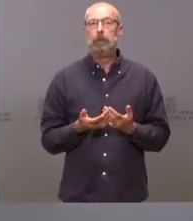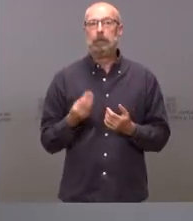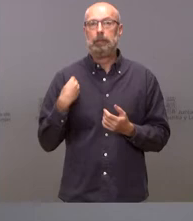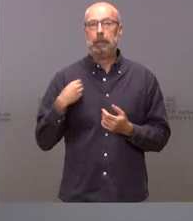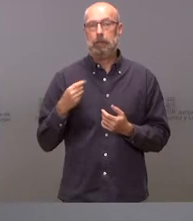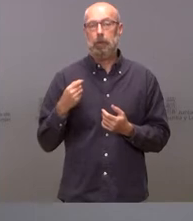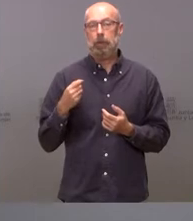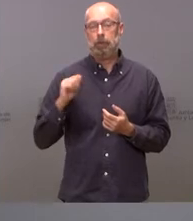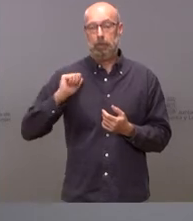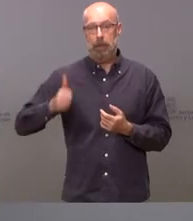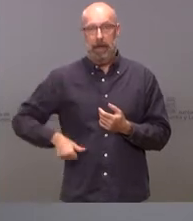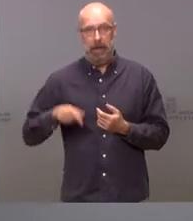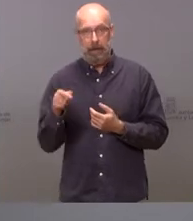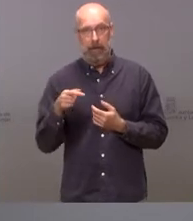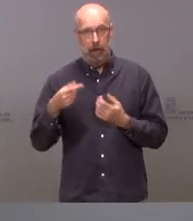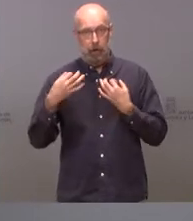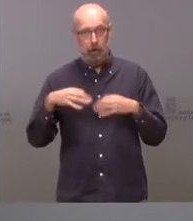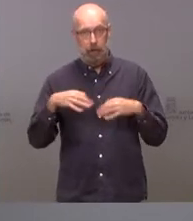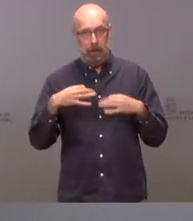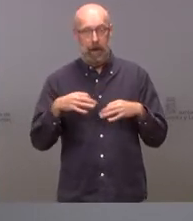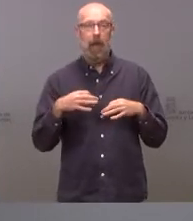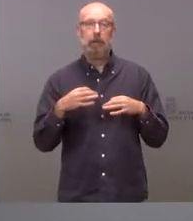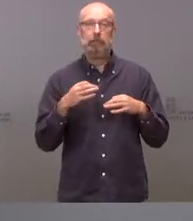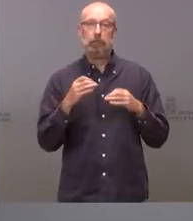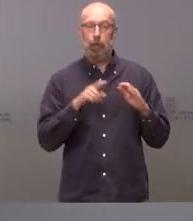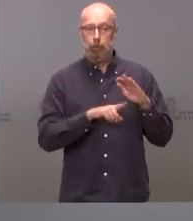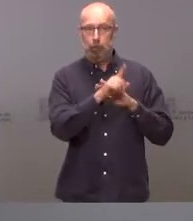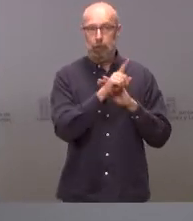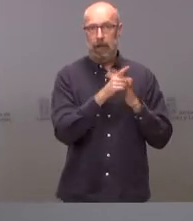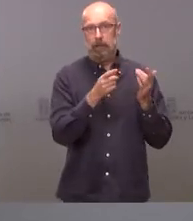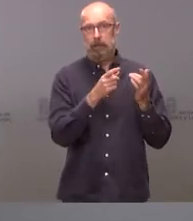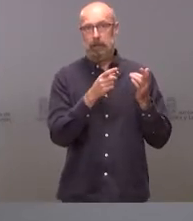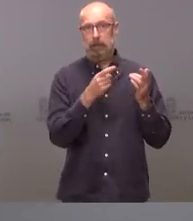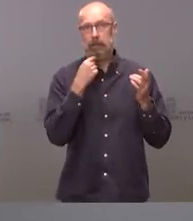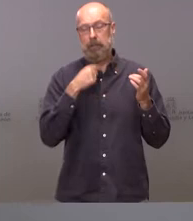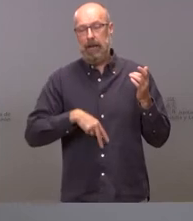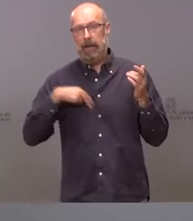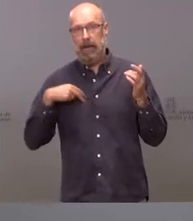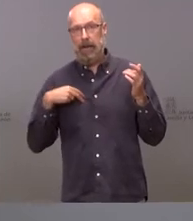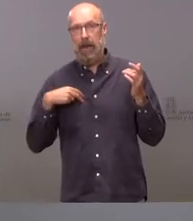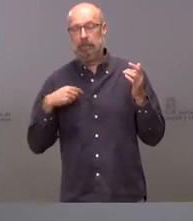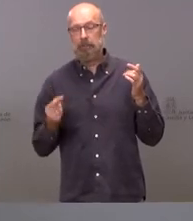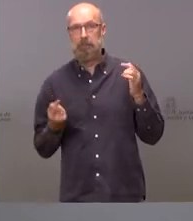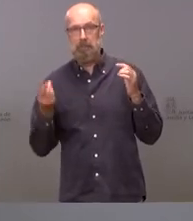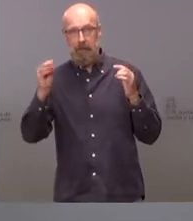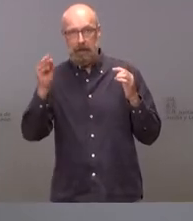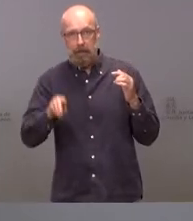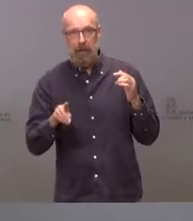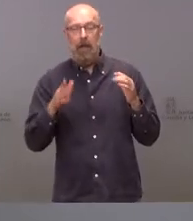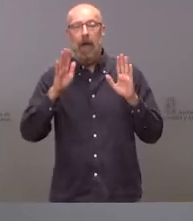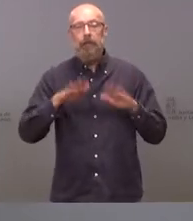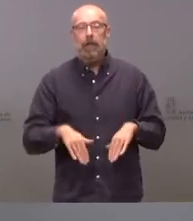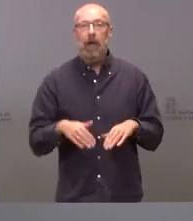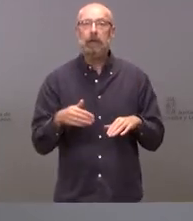nominal, sube sustancialmente a mayor ritmo que lo hace el numerador, que es el volumen global de la deuda y, de esta forma, el ratio